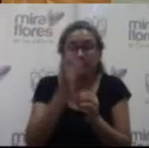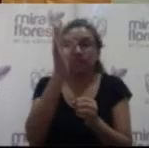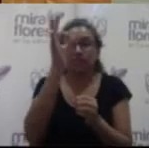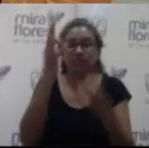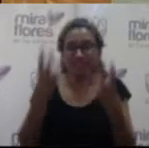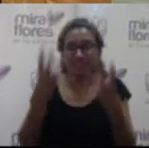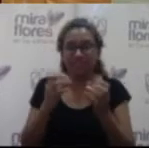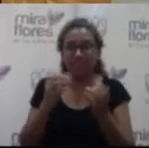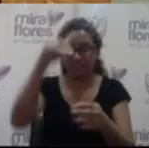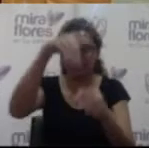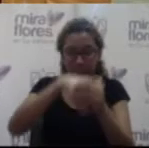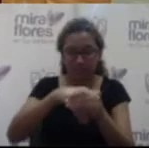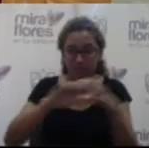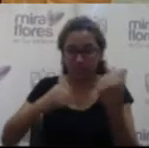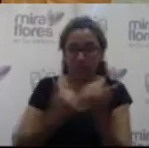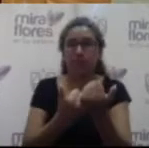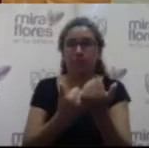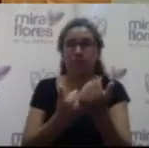llevarlo a votar a favor.